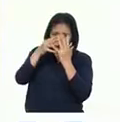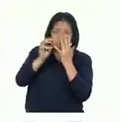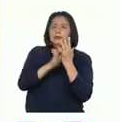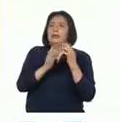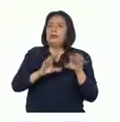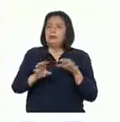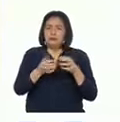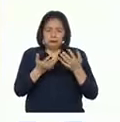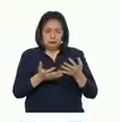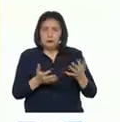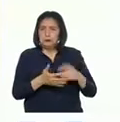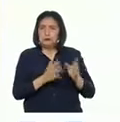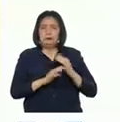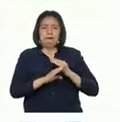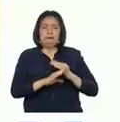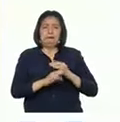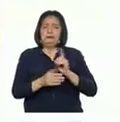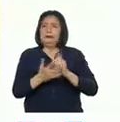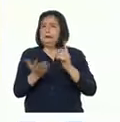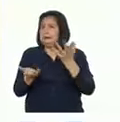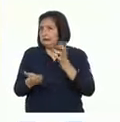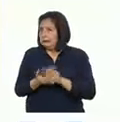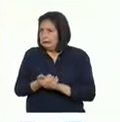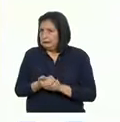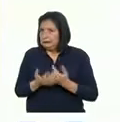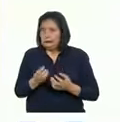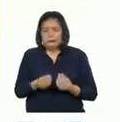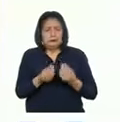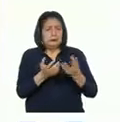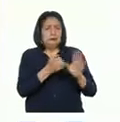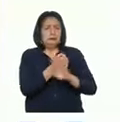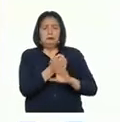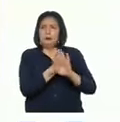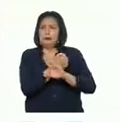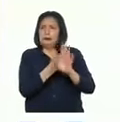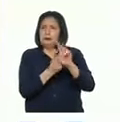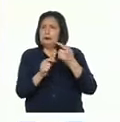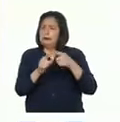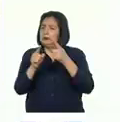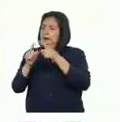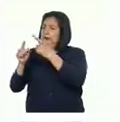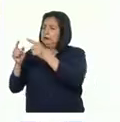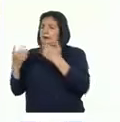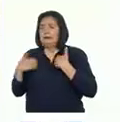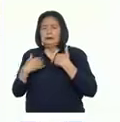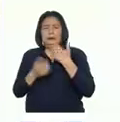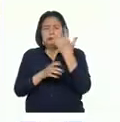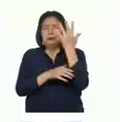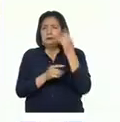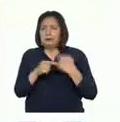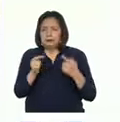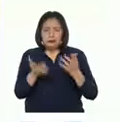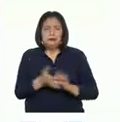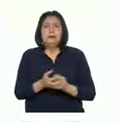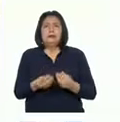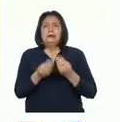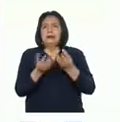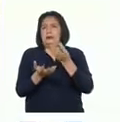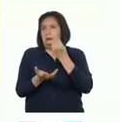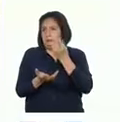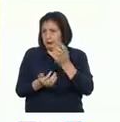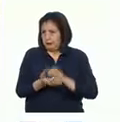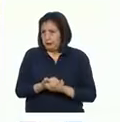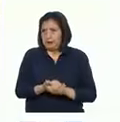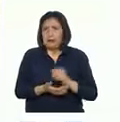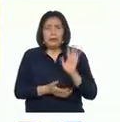orgánica, evitan la erosión, brindan refugio a diferentes especies animales y les proporcionan alimento.